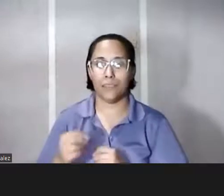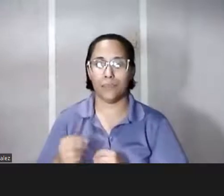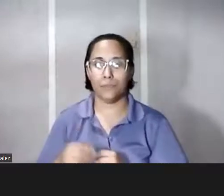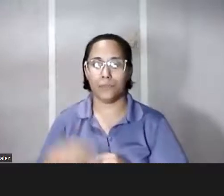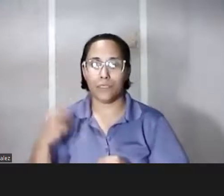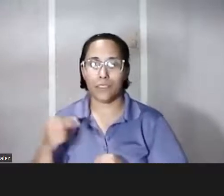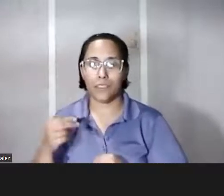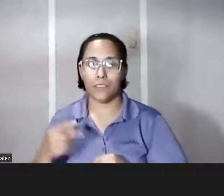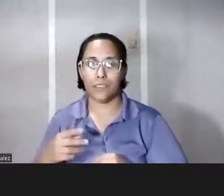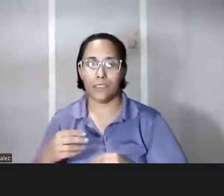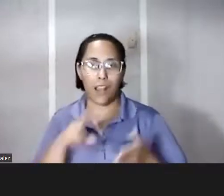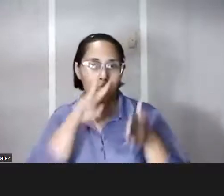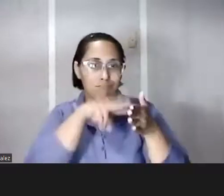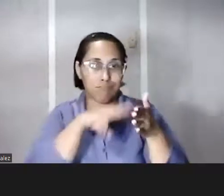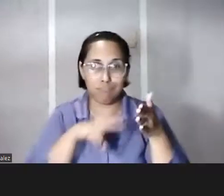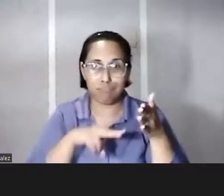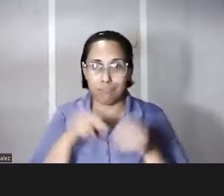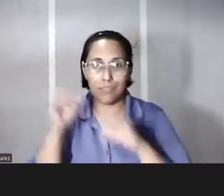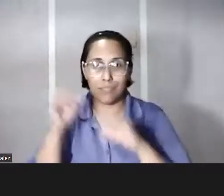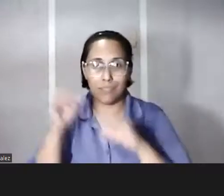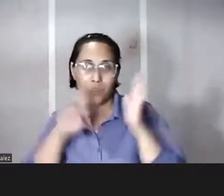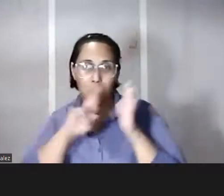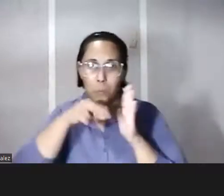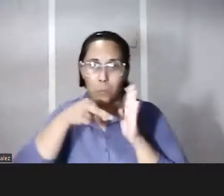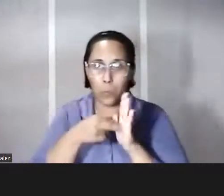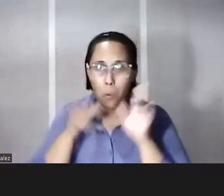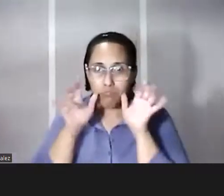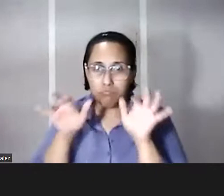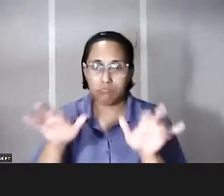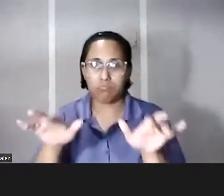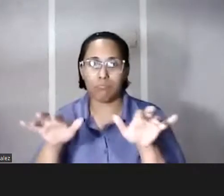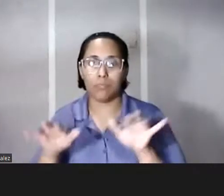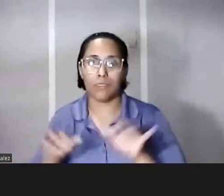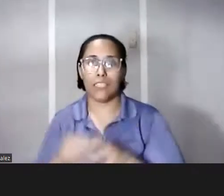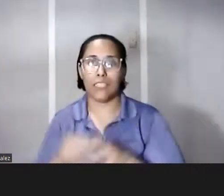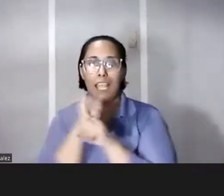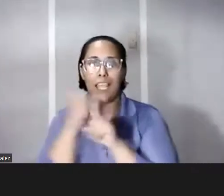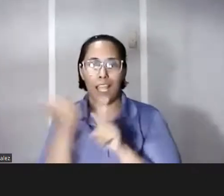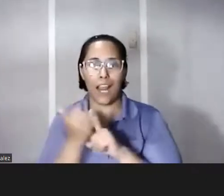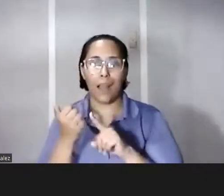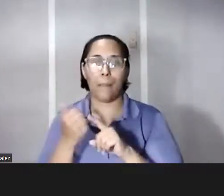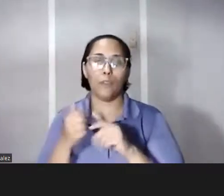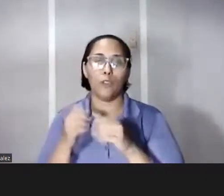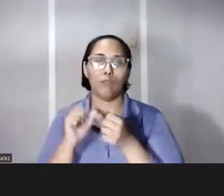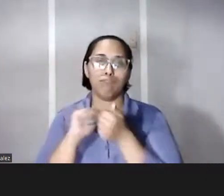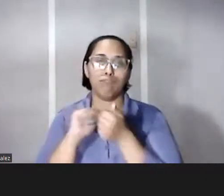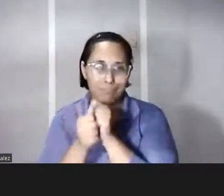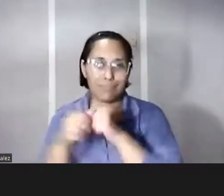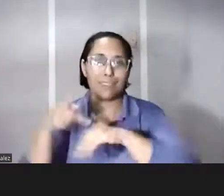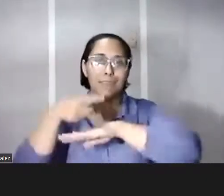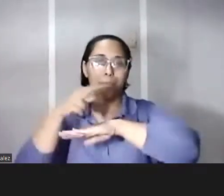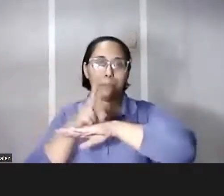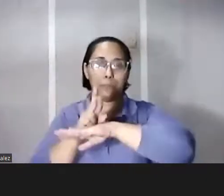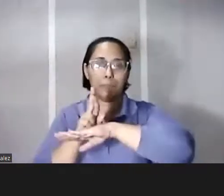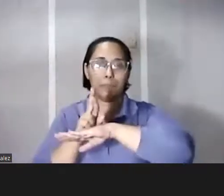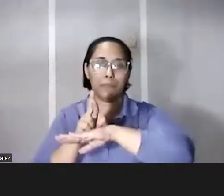del rol del medio sonoro y el ámbito del deporte en Puerto Rico es